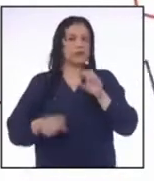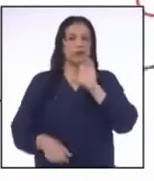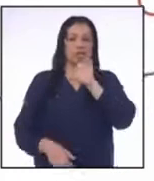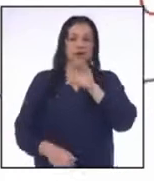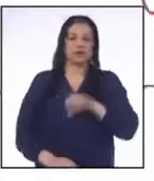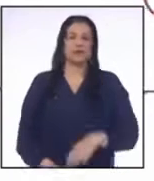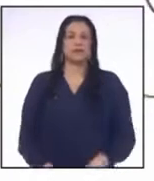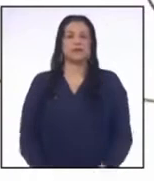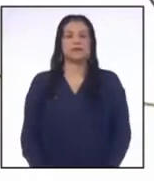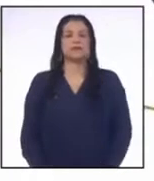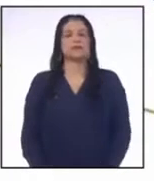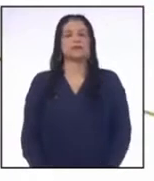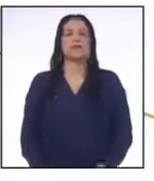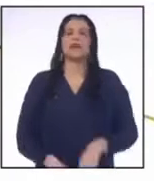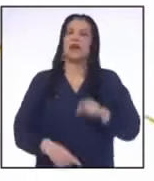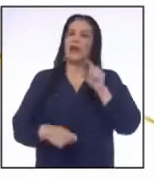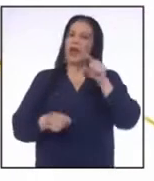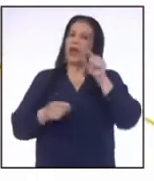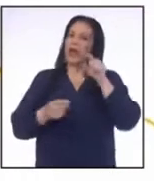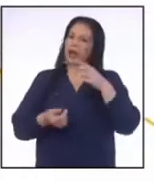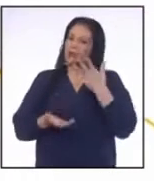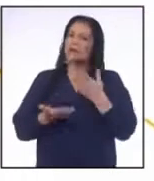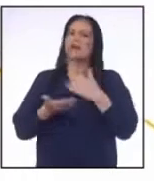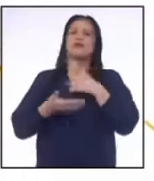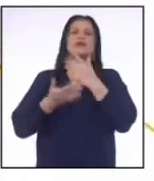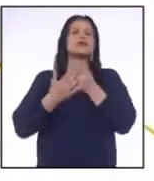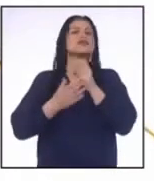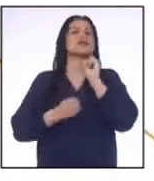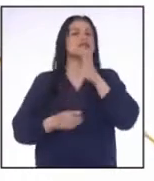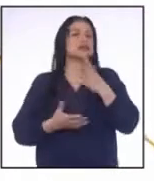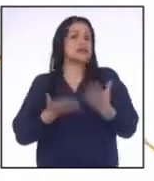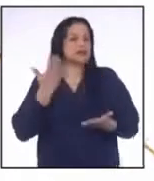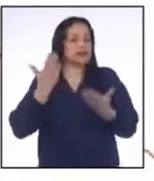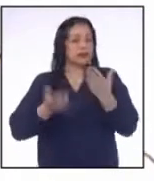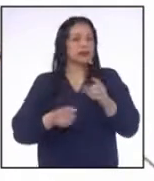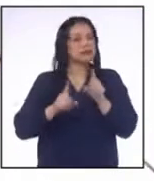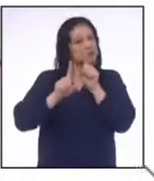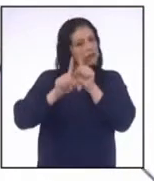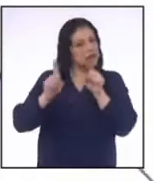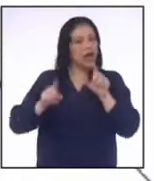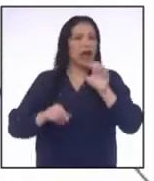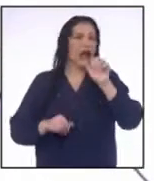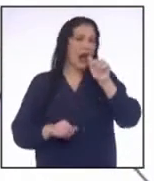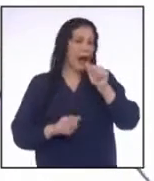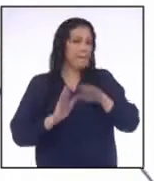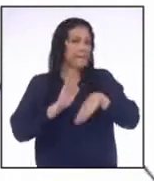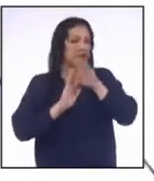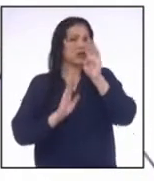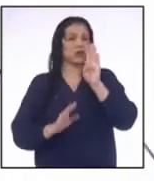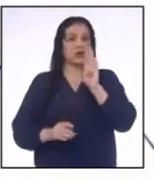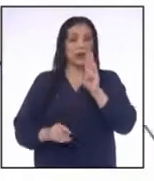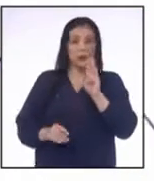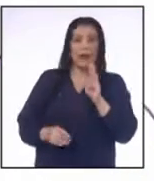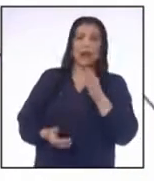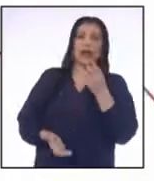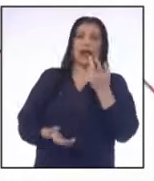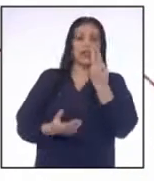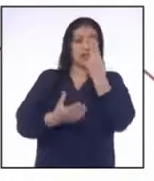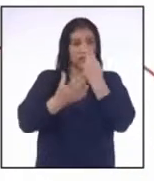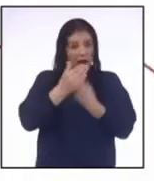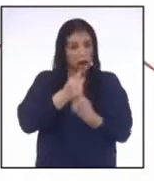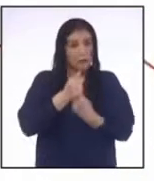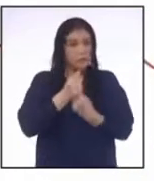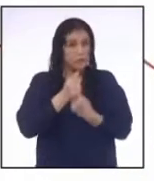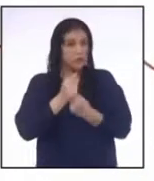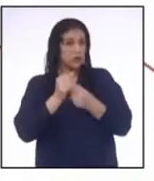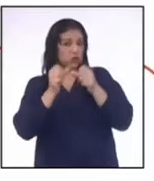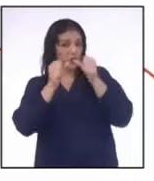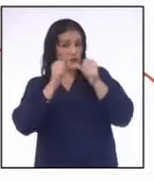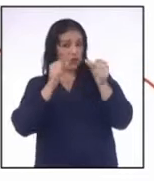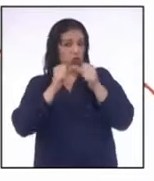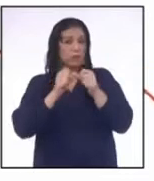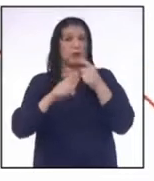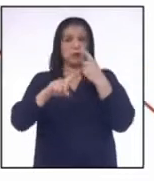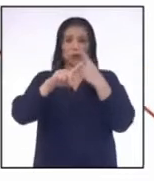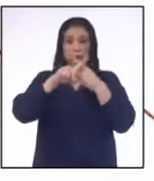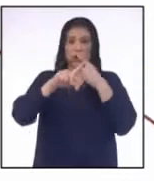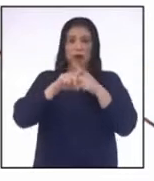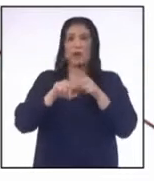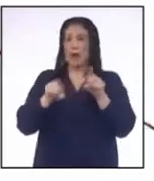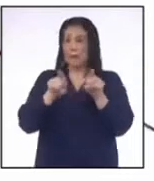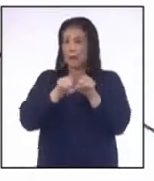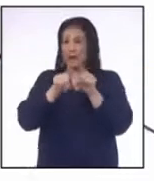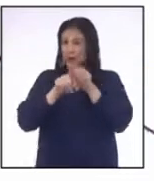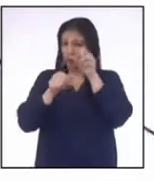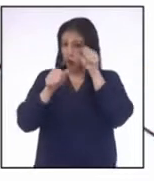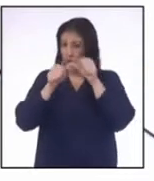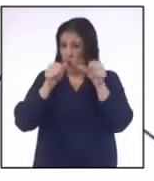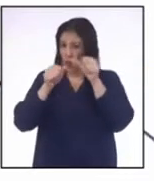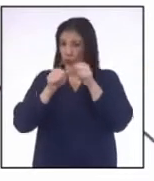entre C Esta propiedad nos dice que si tenemos la desigualdad A mayor que B Y si a ambos miembros de la inequación los multiplicas o dividas